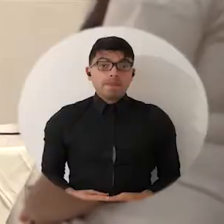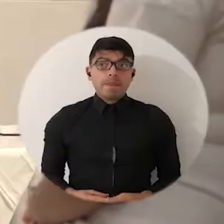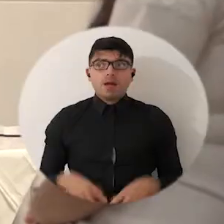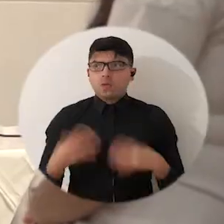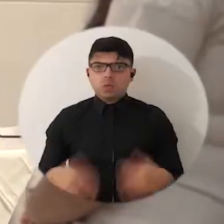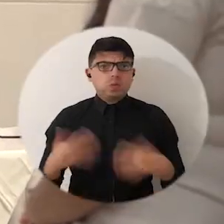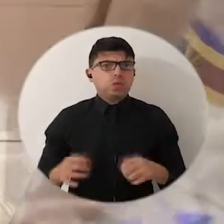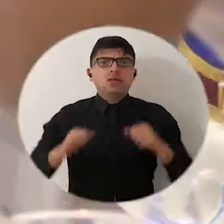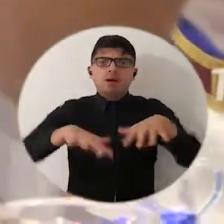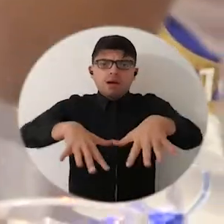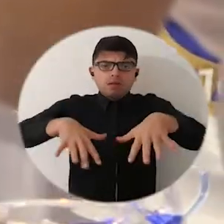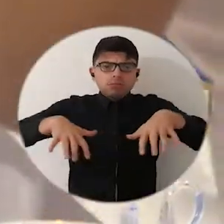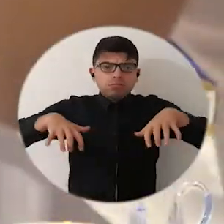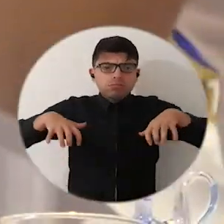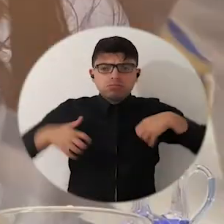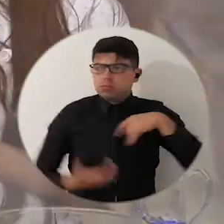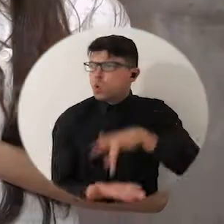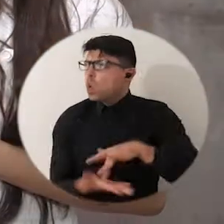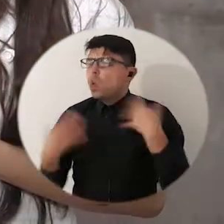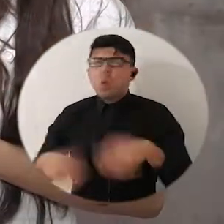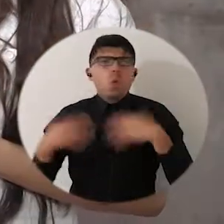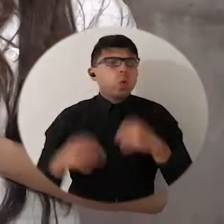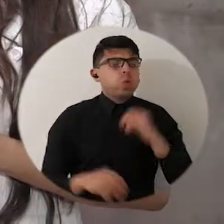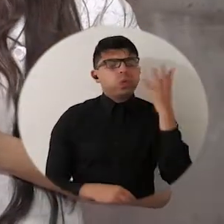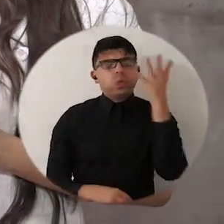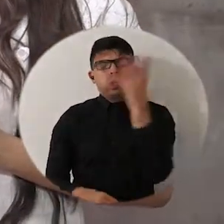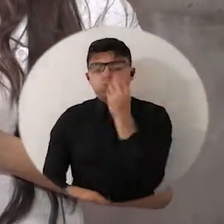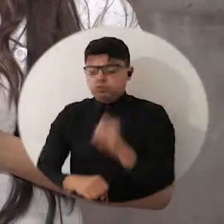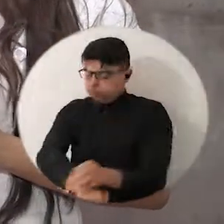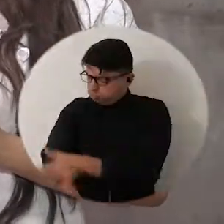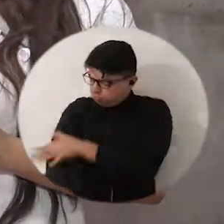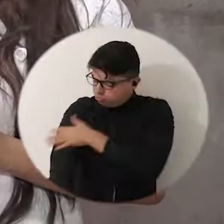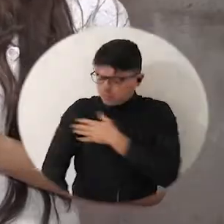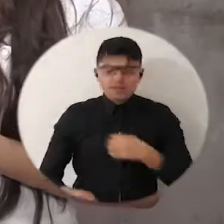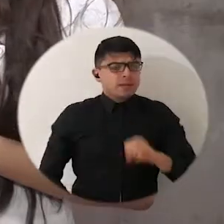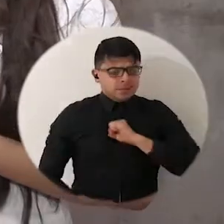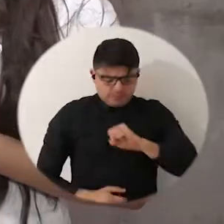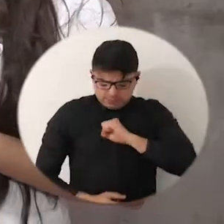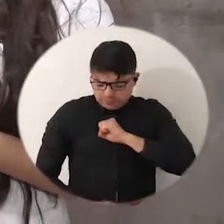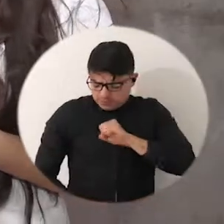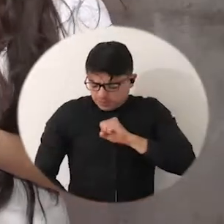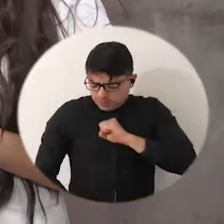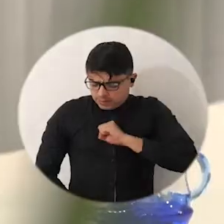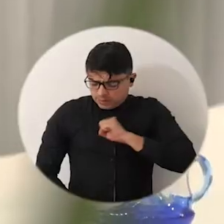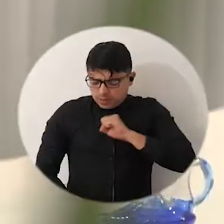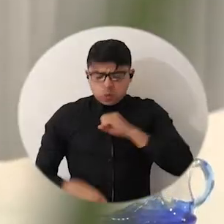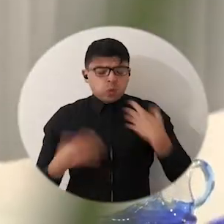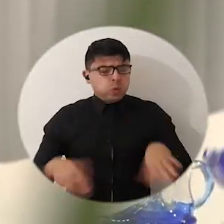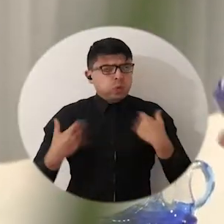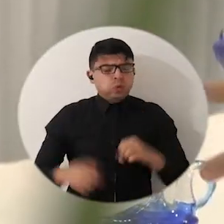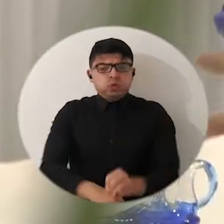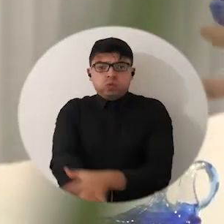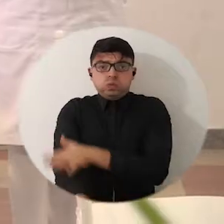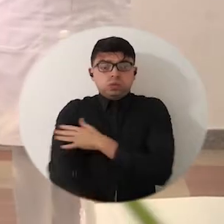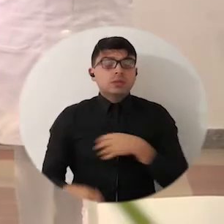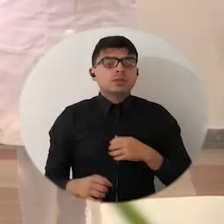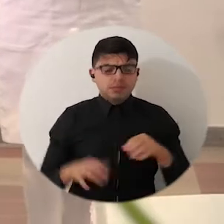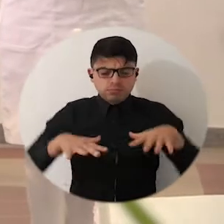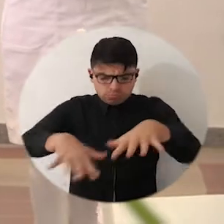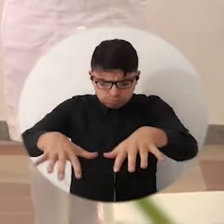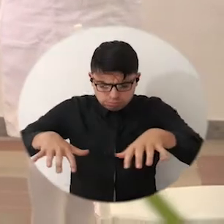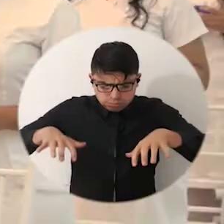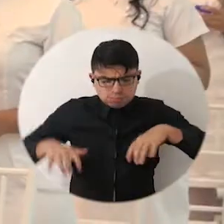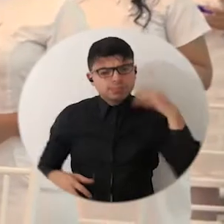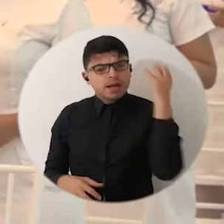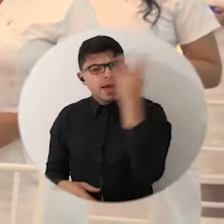Divino, divino, un evento espectacular. Yo sentí, mi corazón palpitaba, se quería salir de la emoción. Así que fue una ceremonia hermosa,